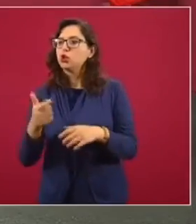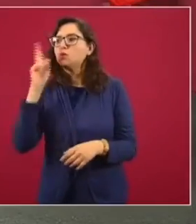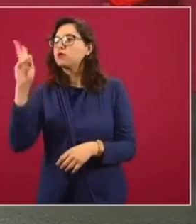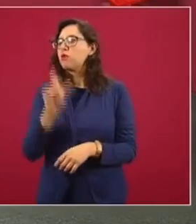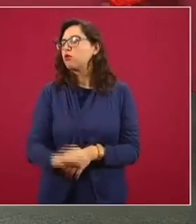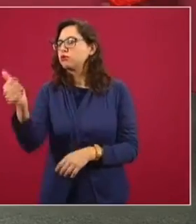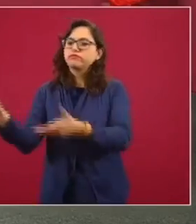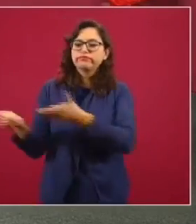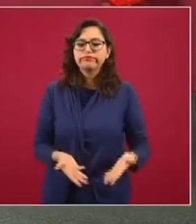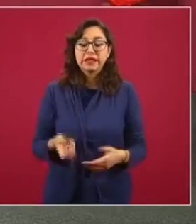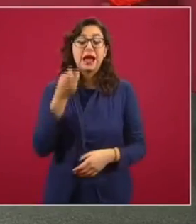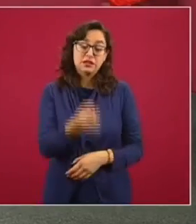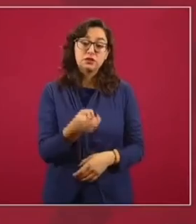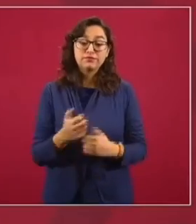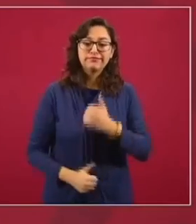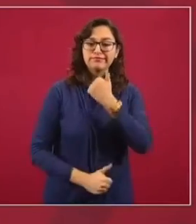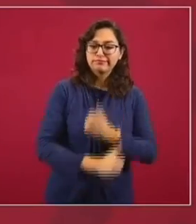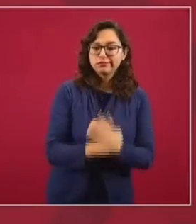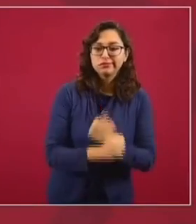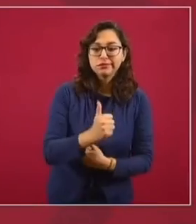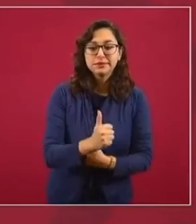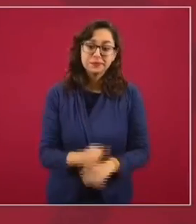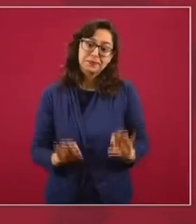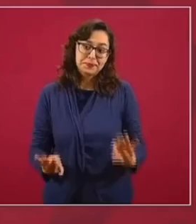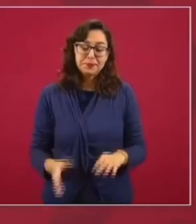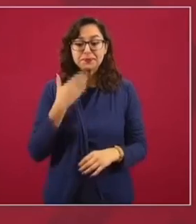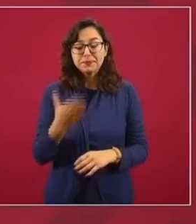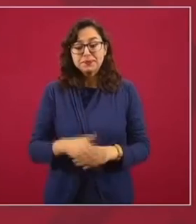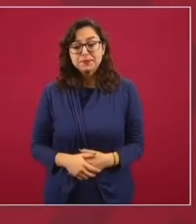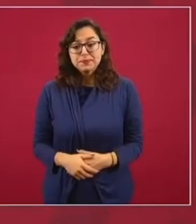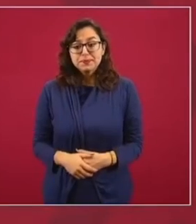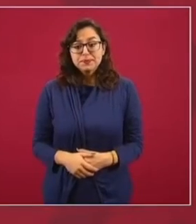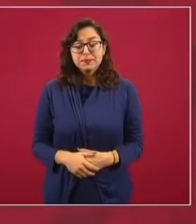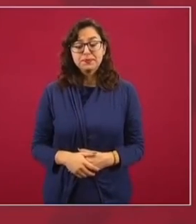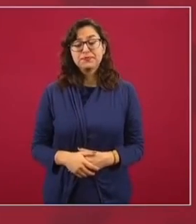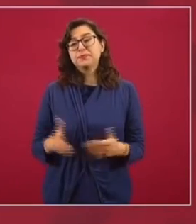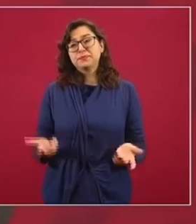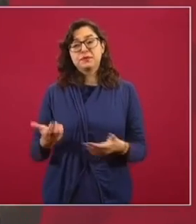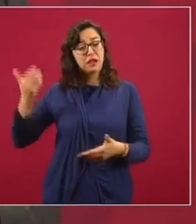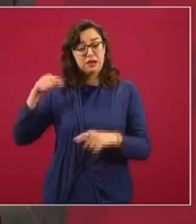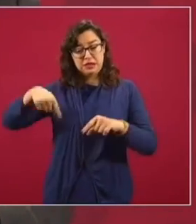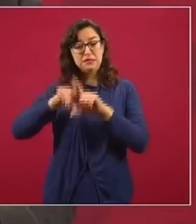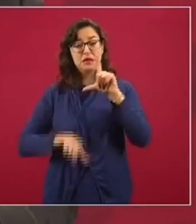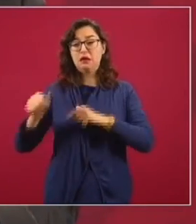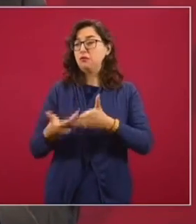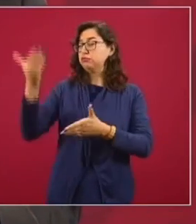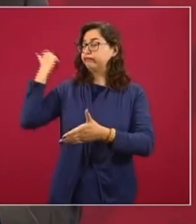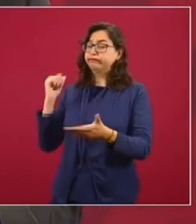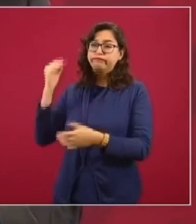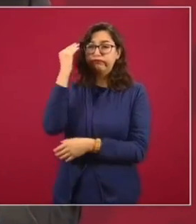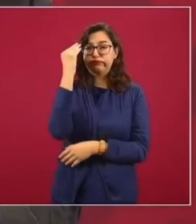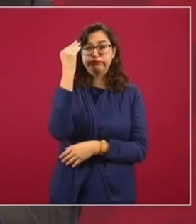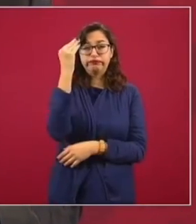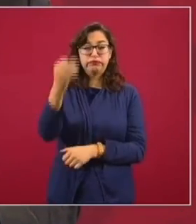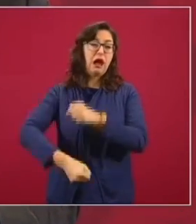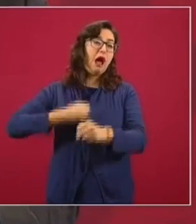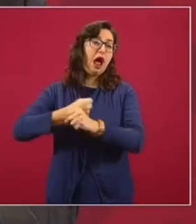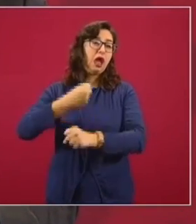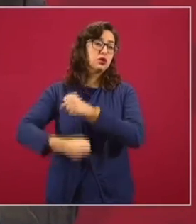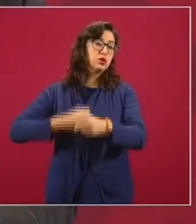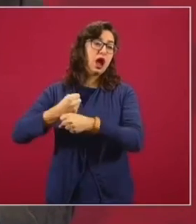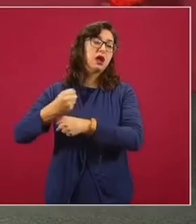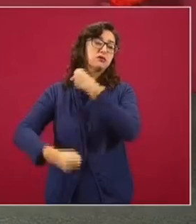otro. Es competencia. Y eso es bueno. Anteriormente, en México y durante mucho tiempo, bueno, siglos,